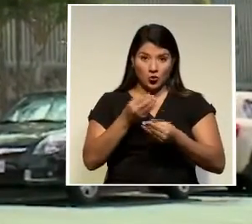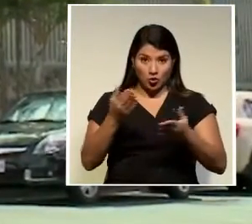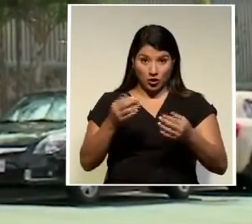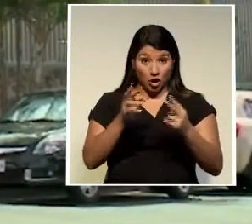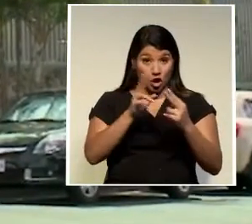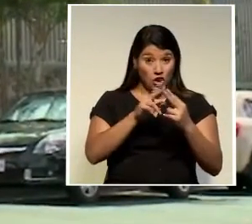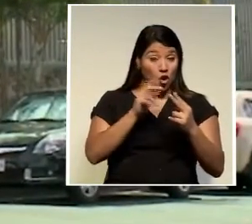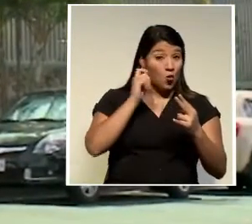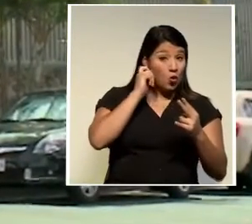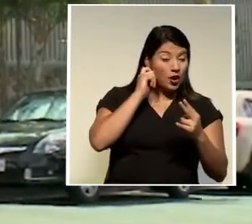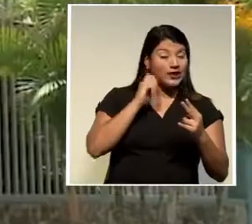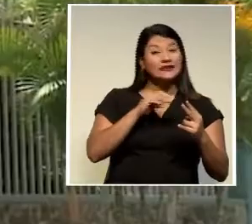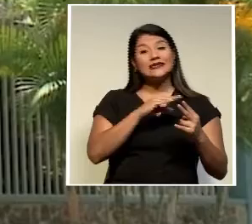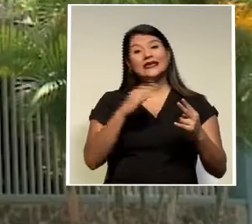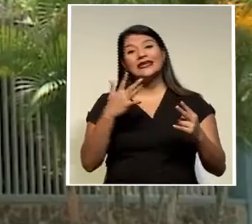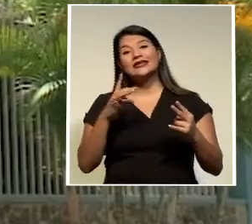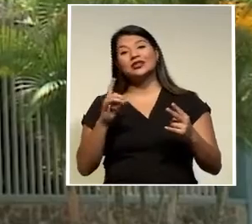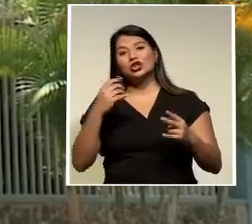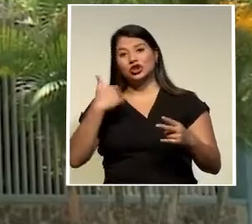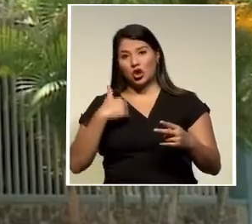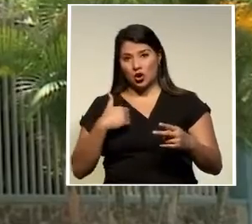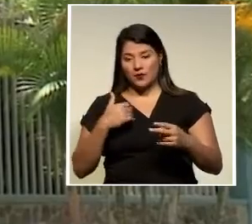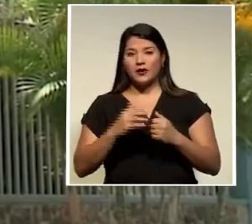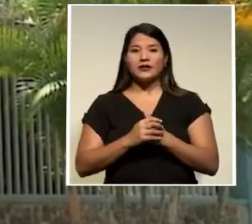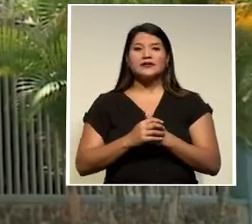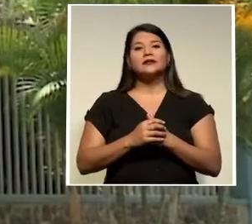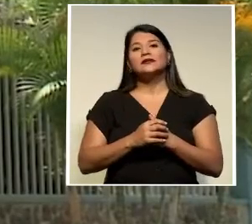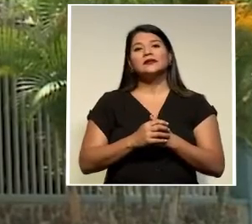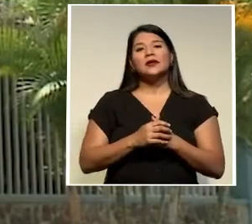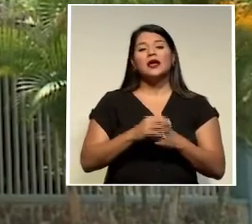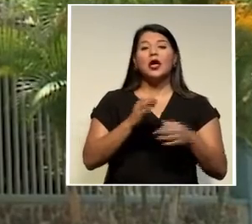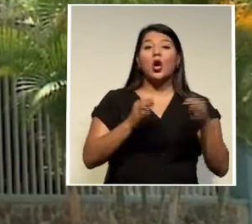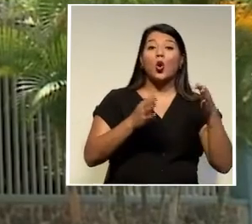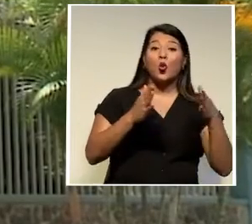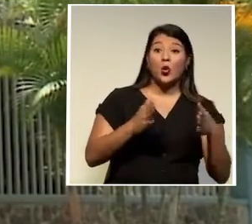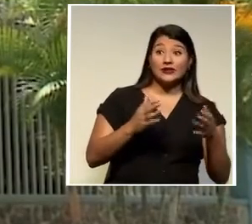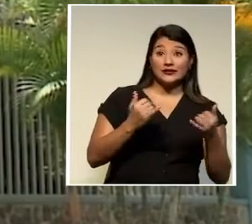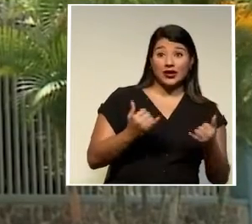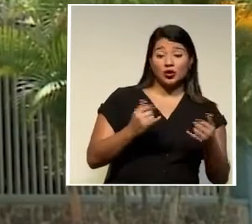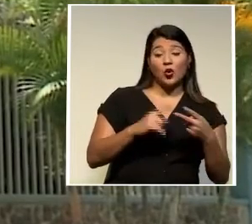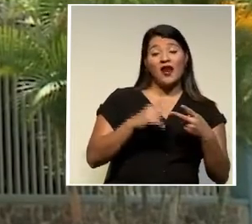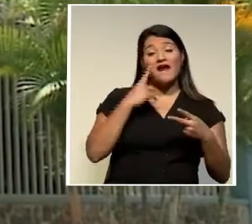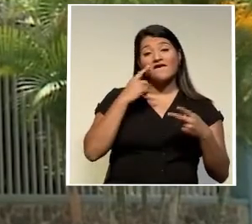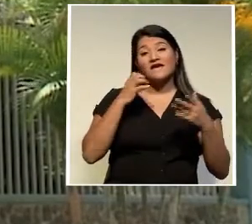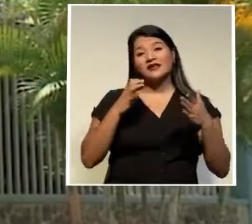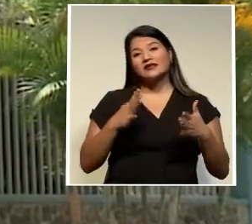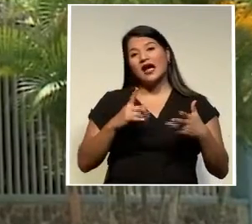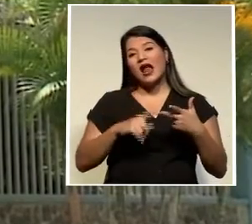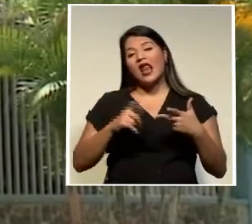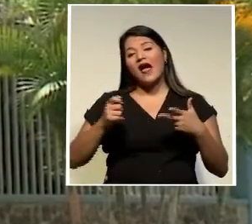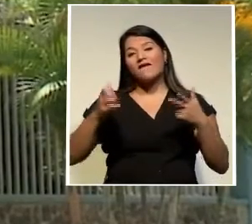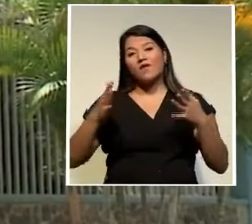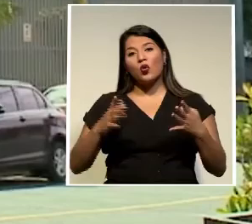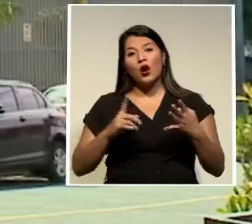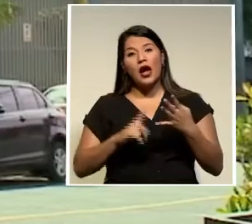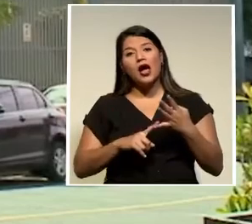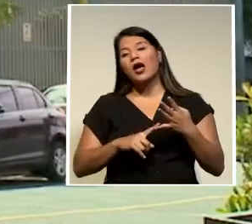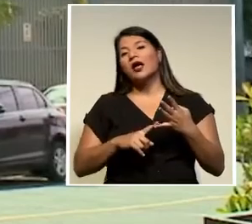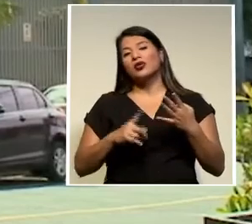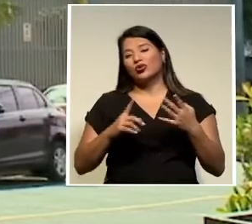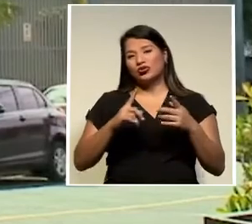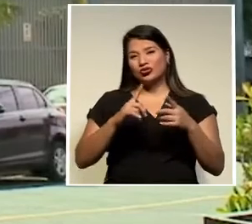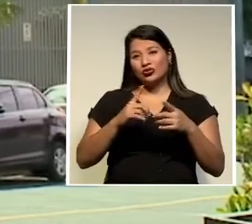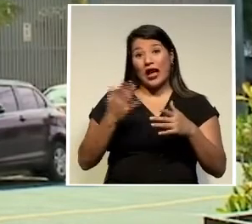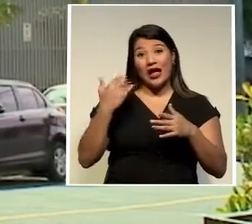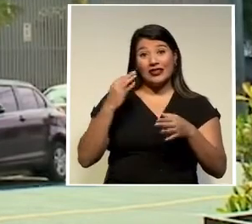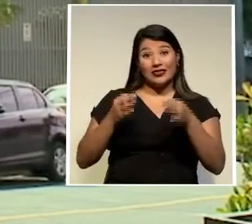mujeres y 18 hombres aspirantes entre ellos hay actuales jueces fiscales abogados litigantes notarios públicos también